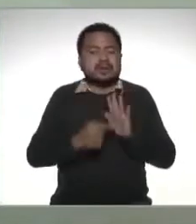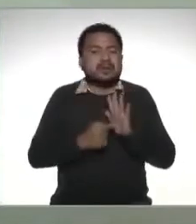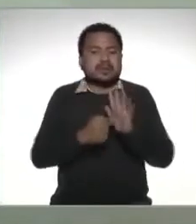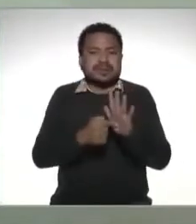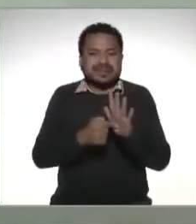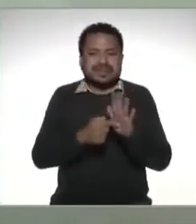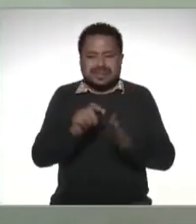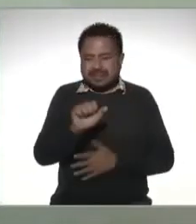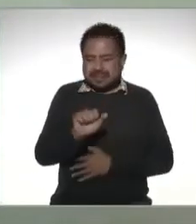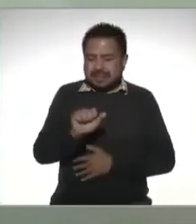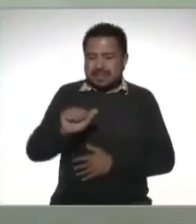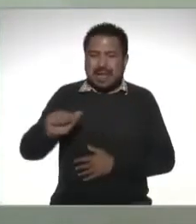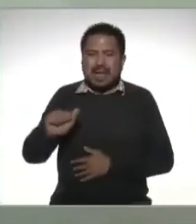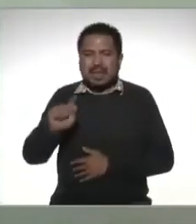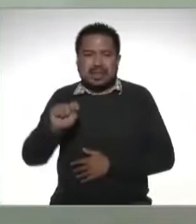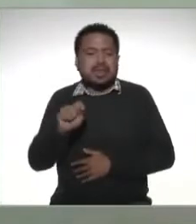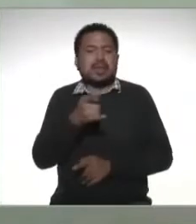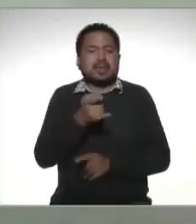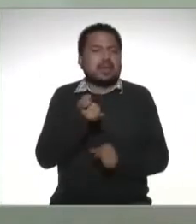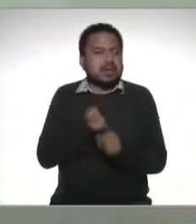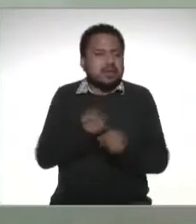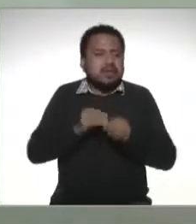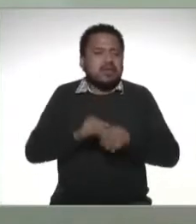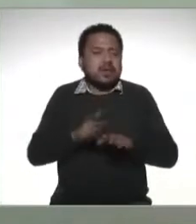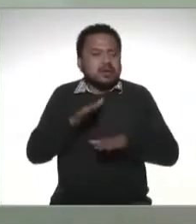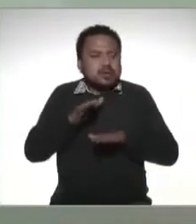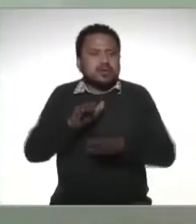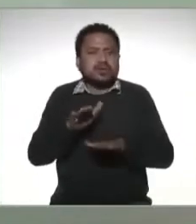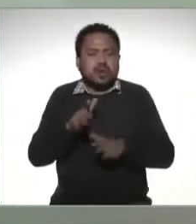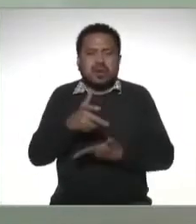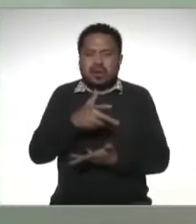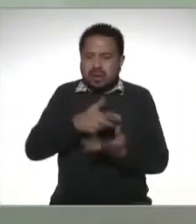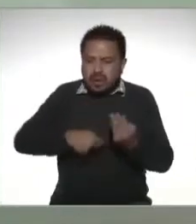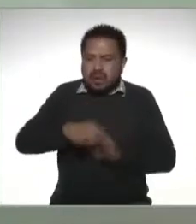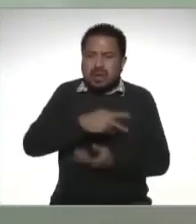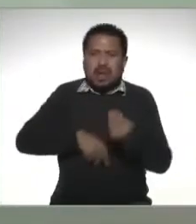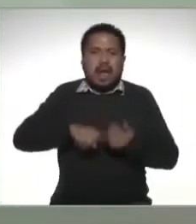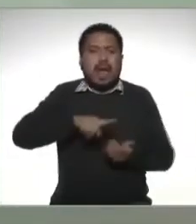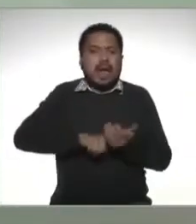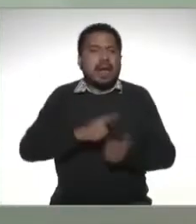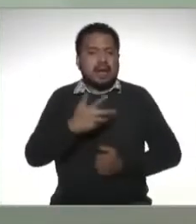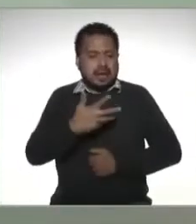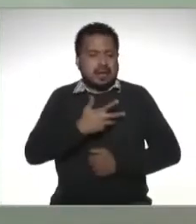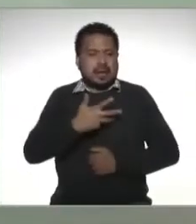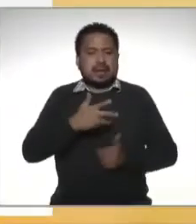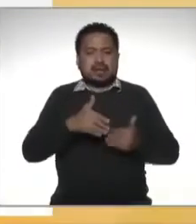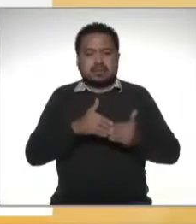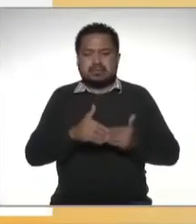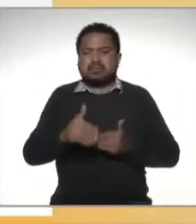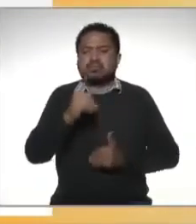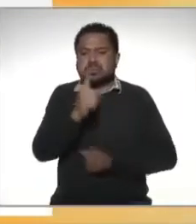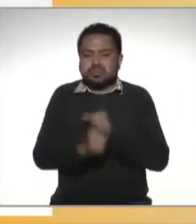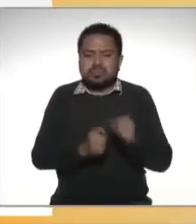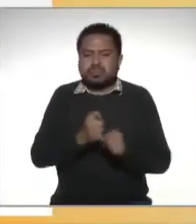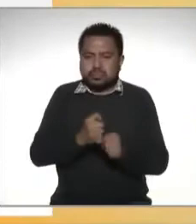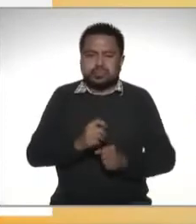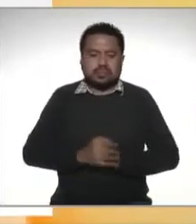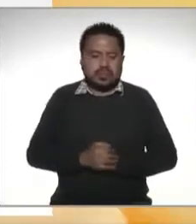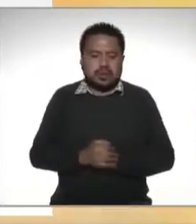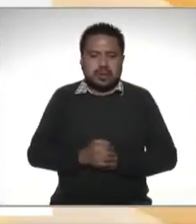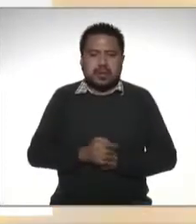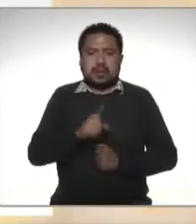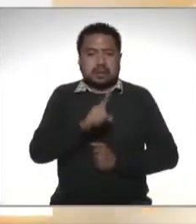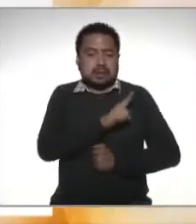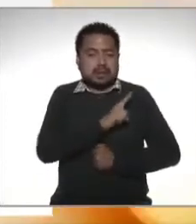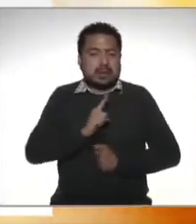contribuyente informar sobre los ingresos que haya tenido durante el año los